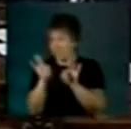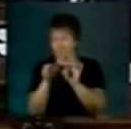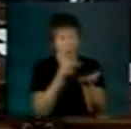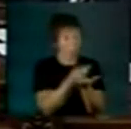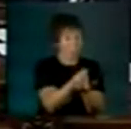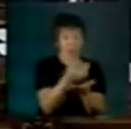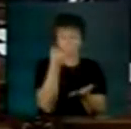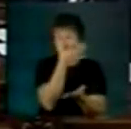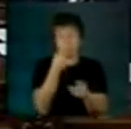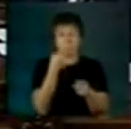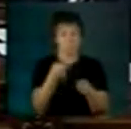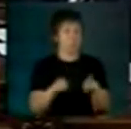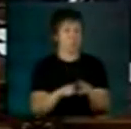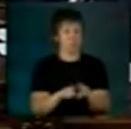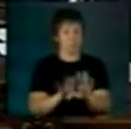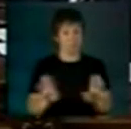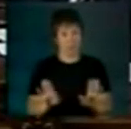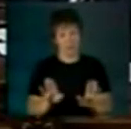Aún